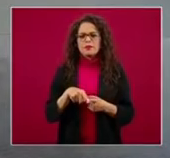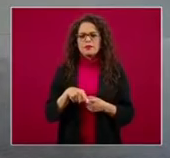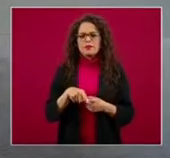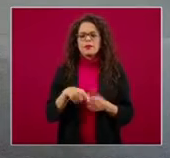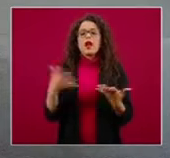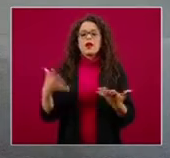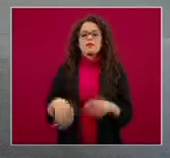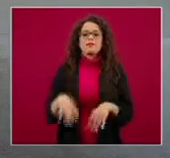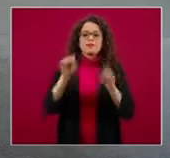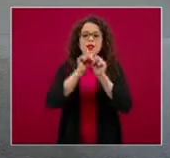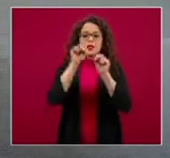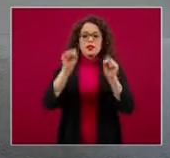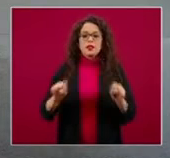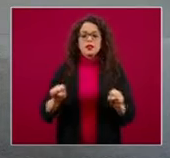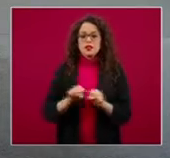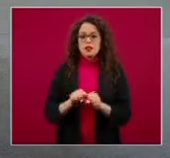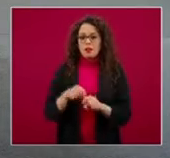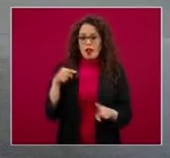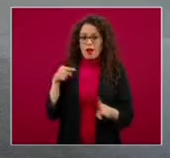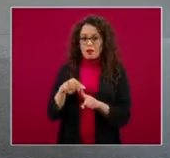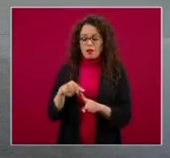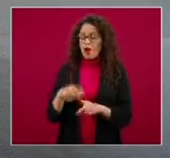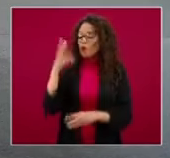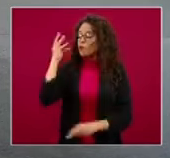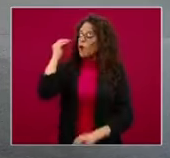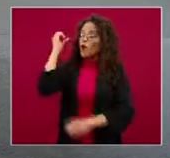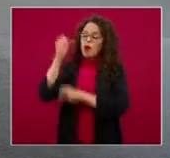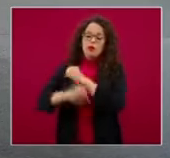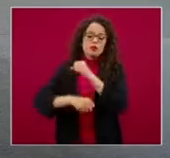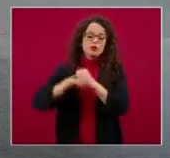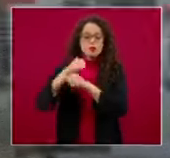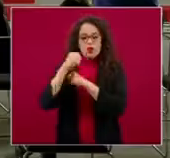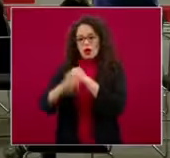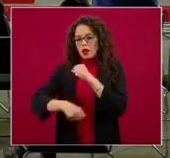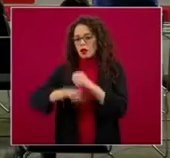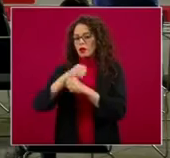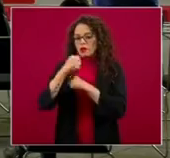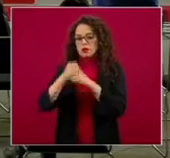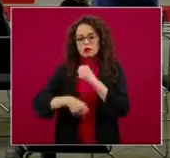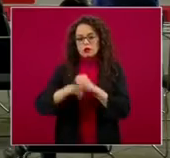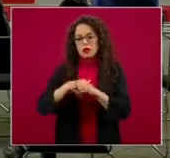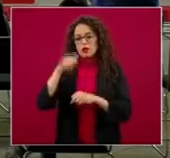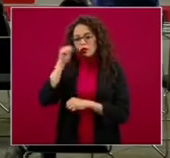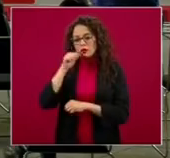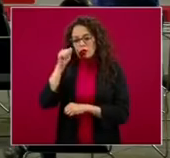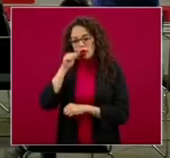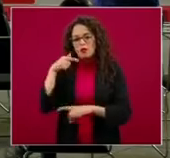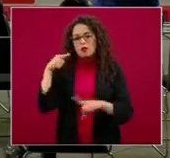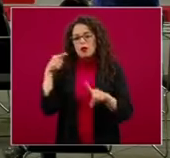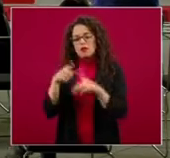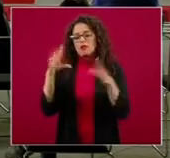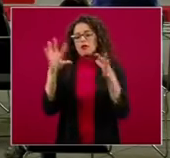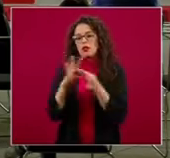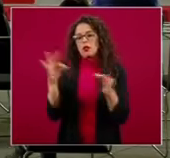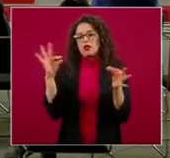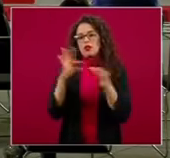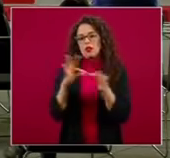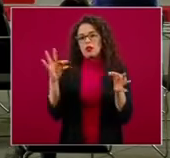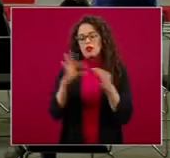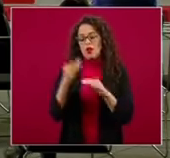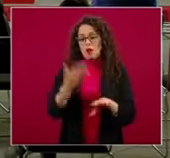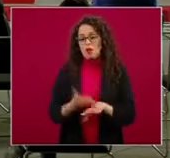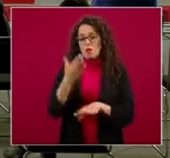un sistema descentralizado por muchas décadas se ha hecho una crítica considero que muy